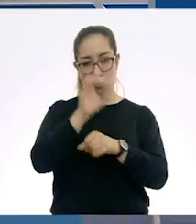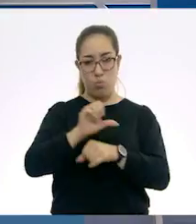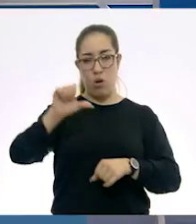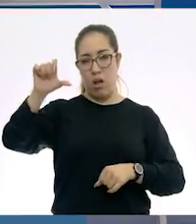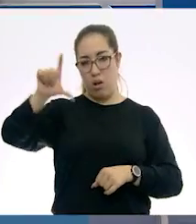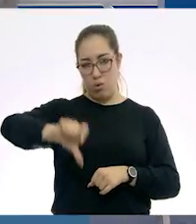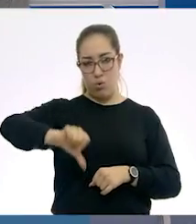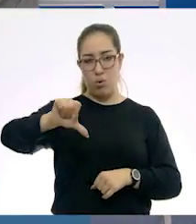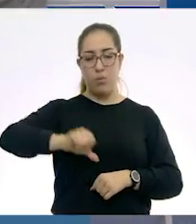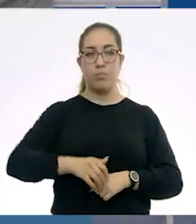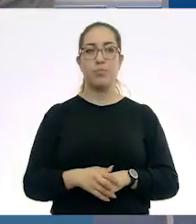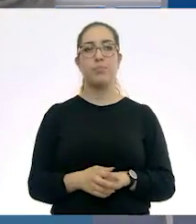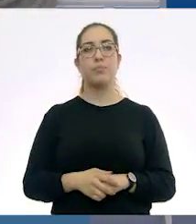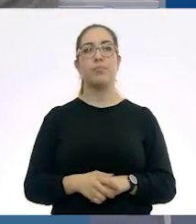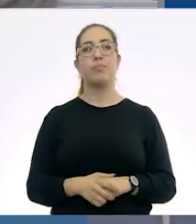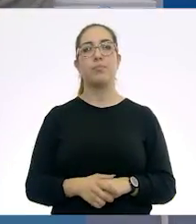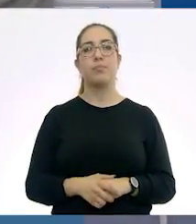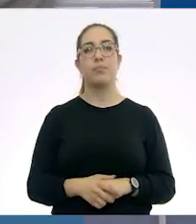la Hindu.